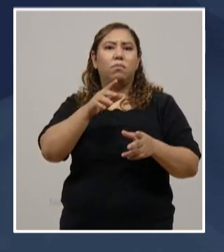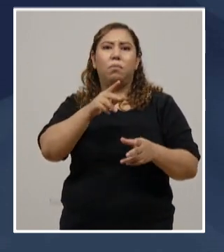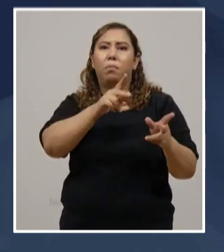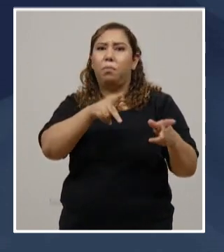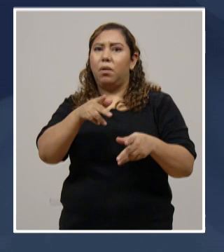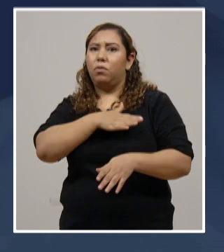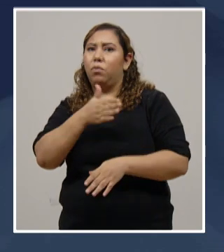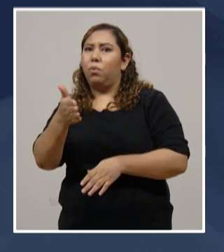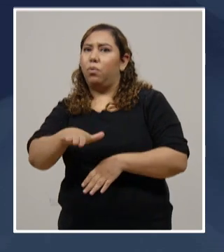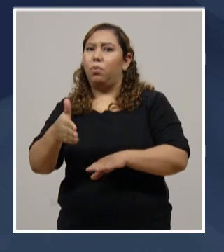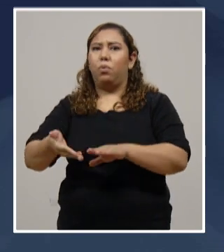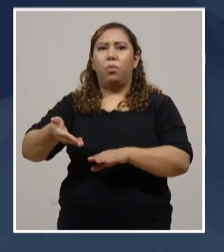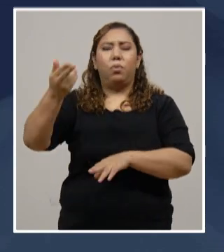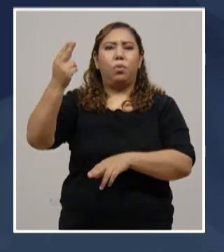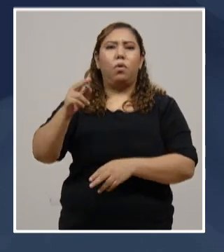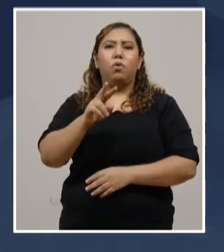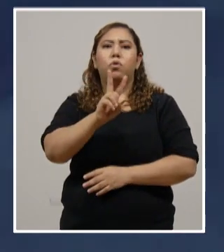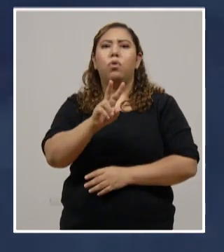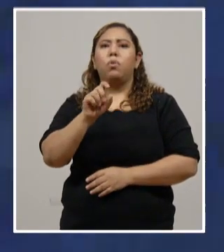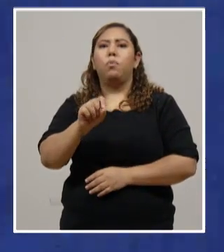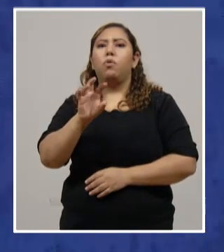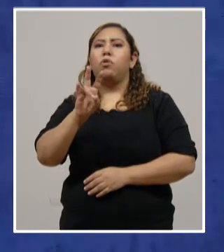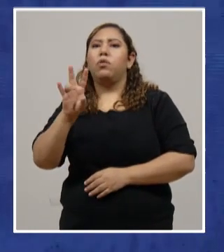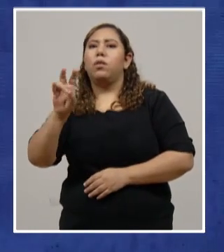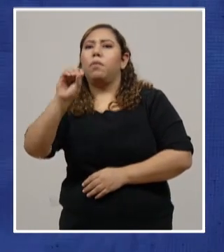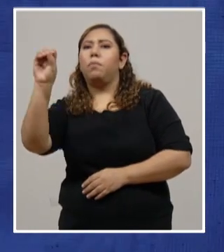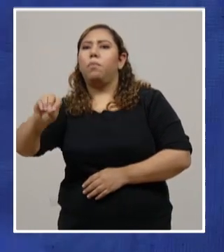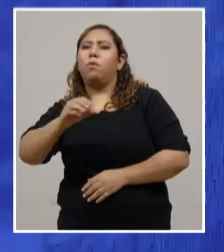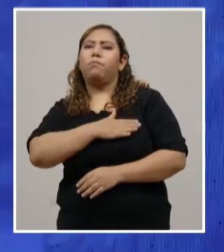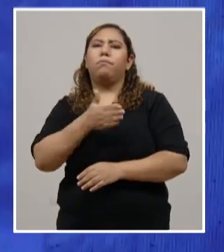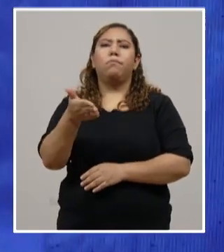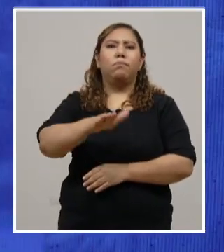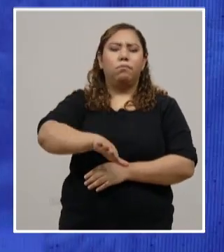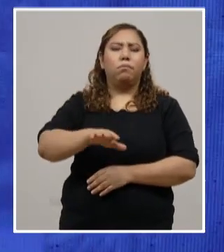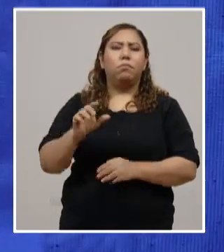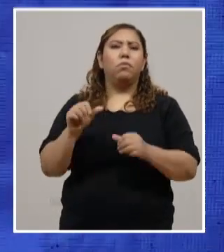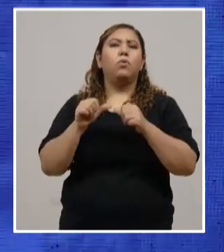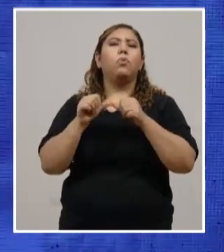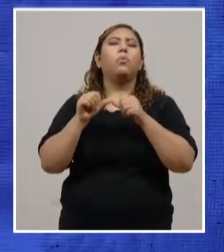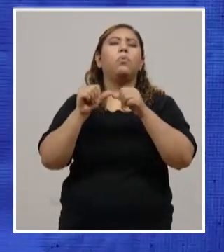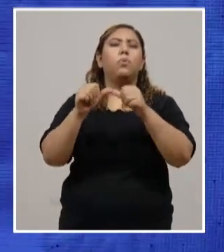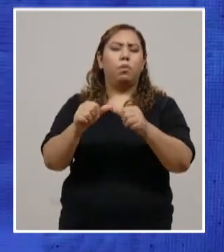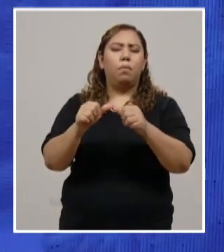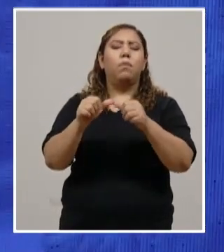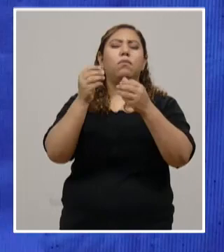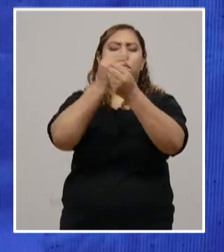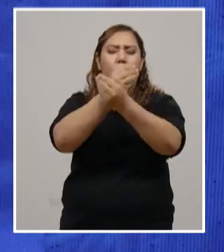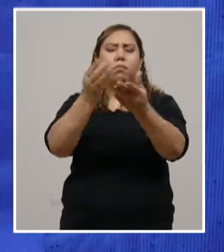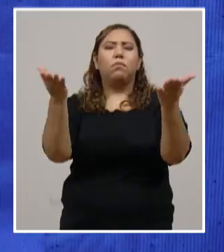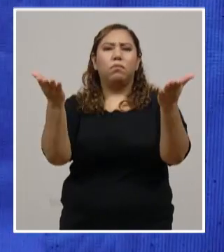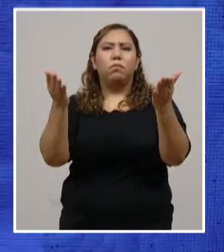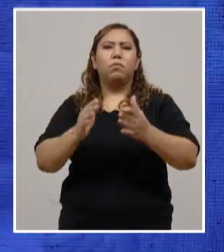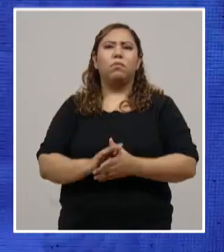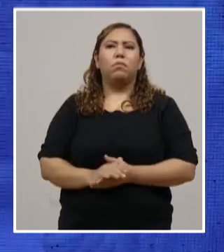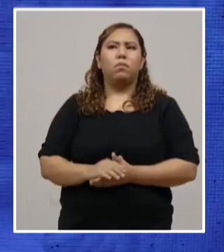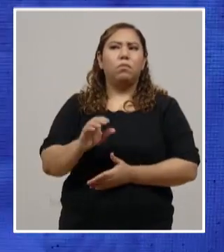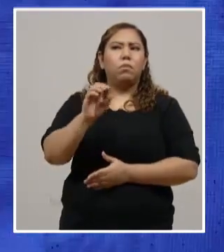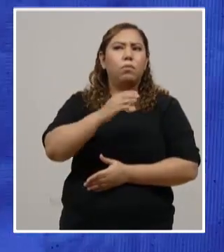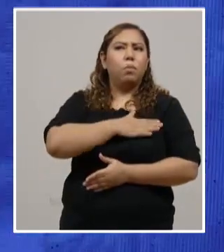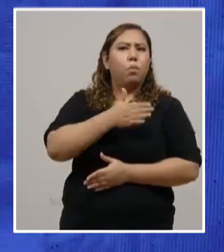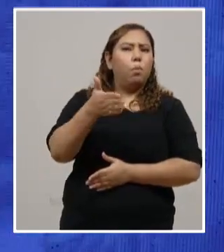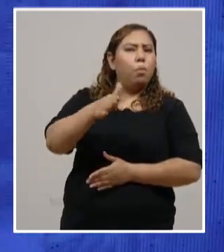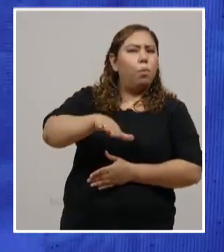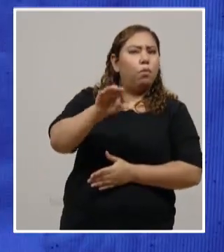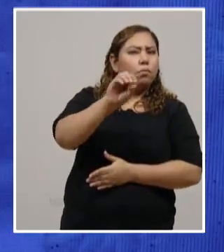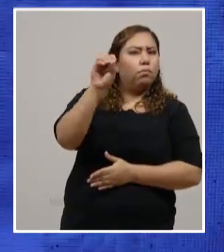.77%. Más adelante hablaremos sobre cómo se ha comportado la tasa de letalidad en nuestro país